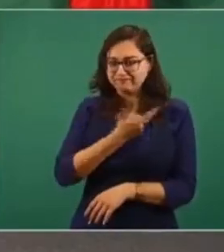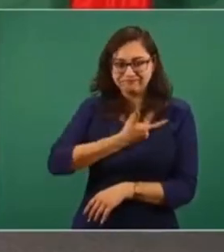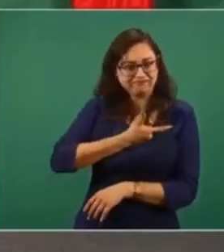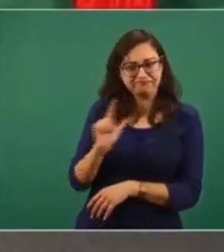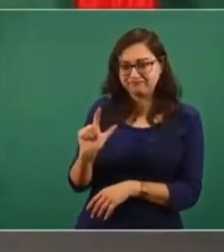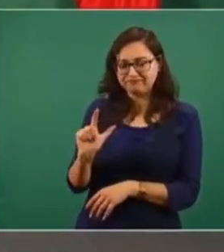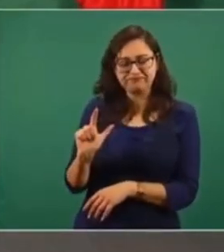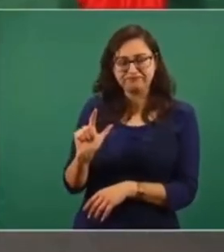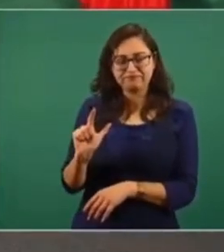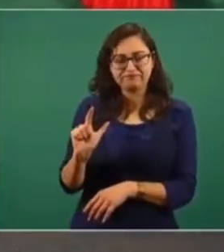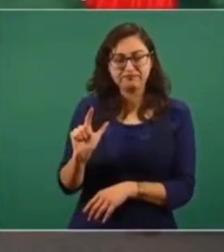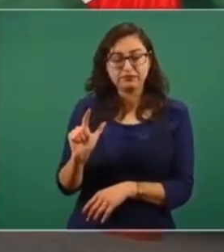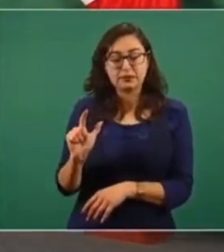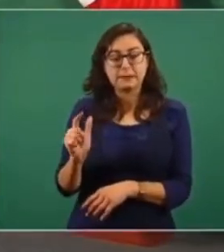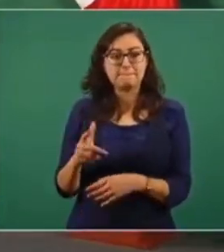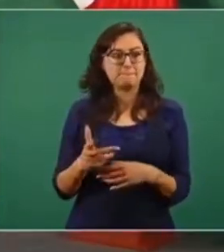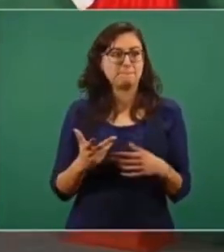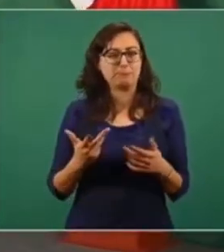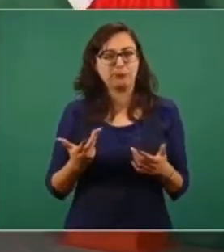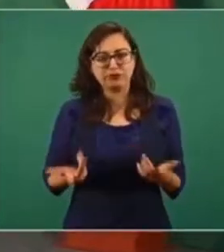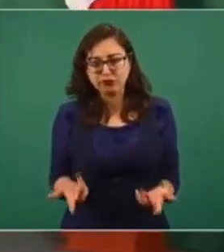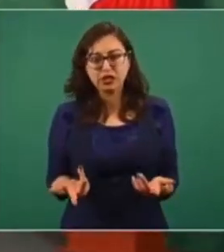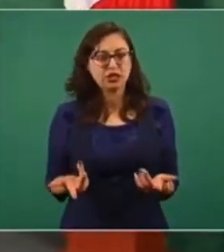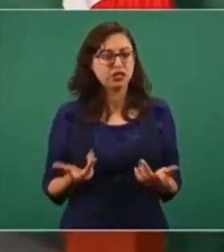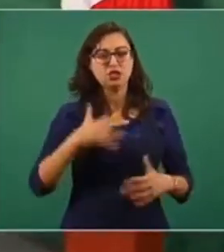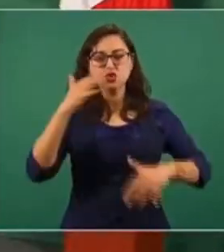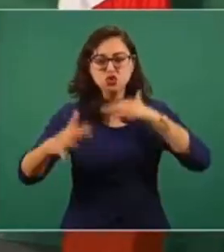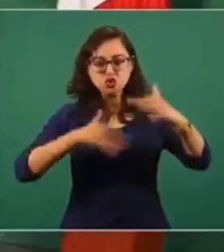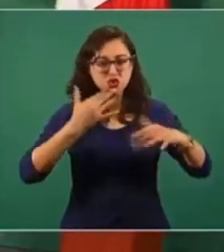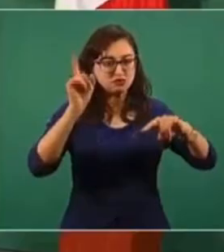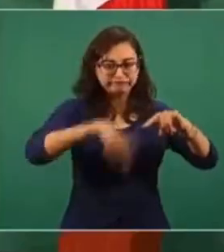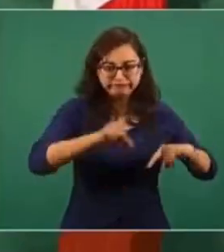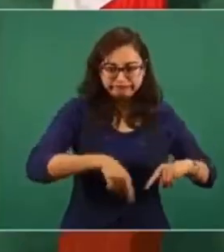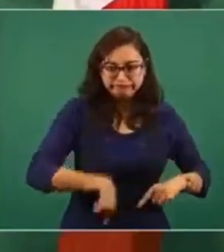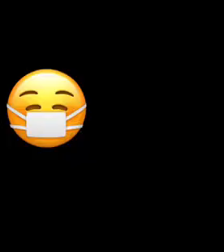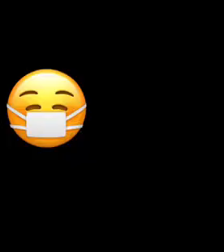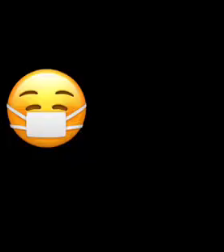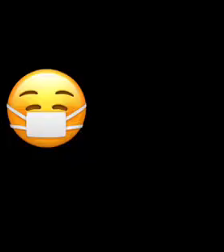gusta que se erradique, que se destierre la corrupción del país.